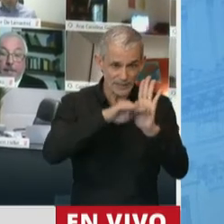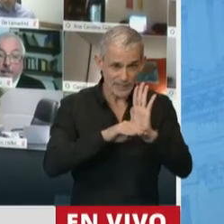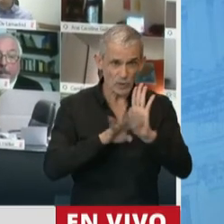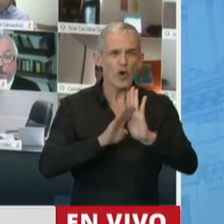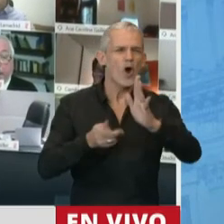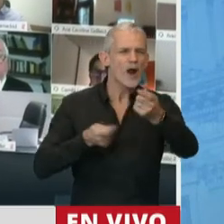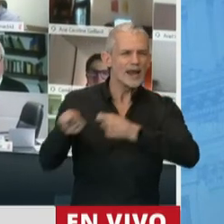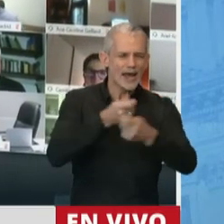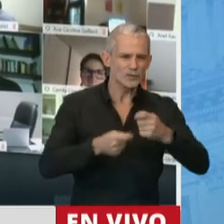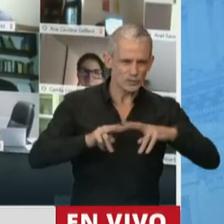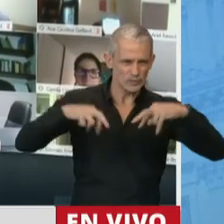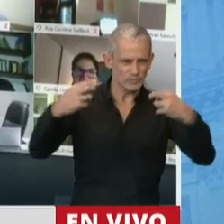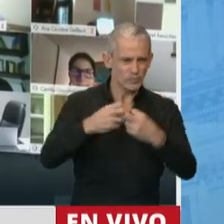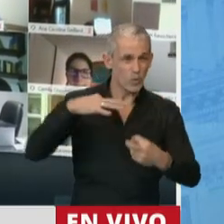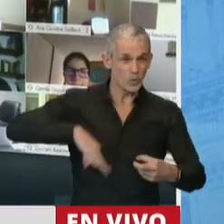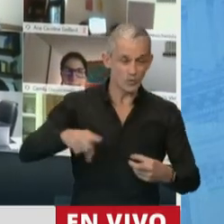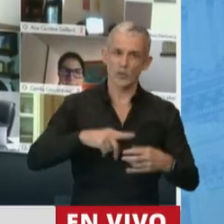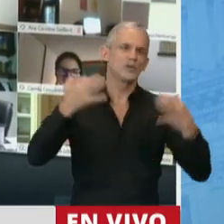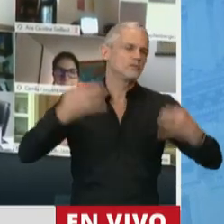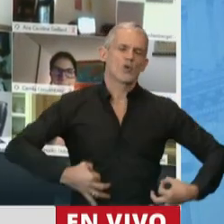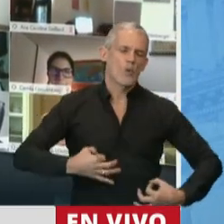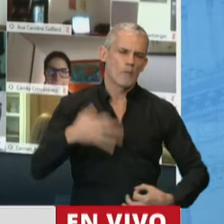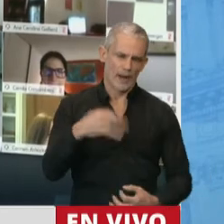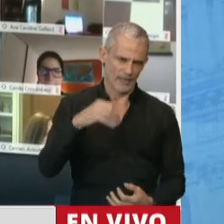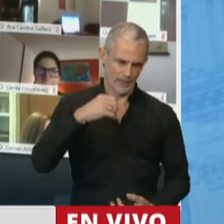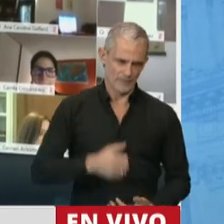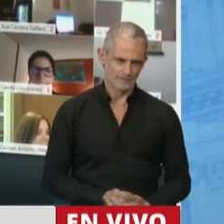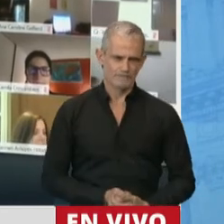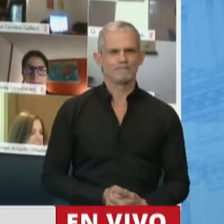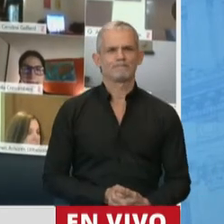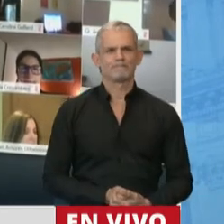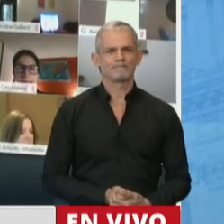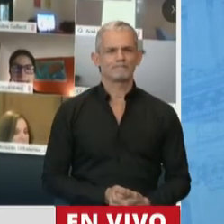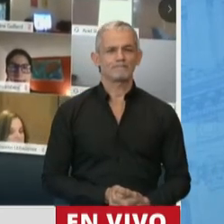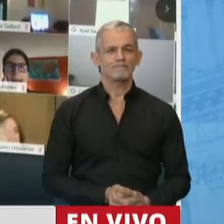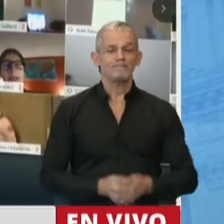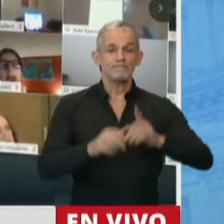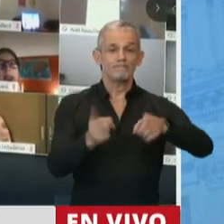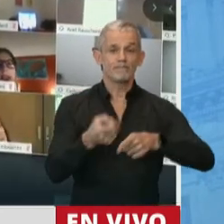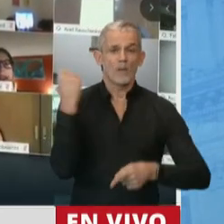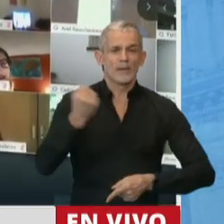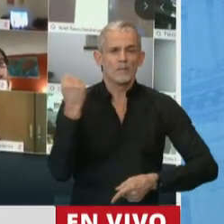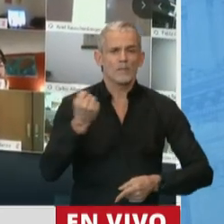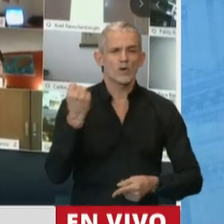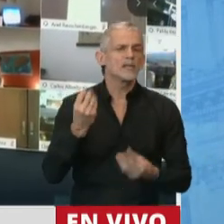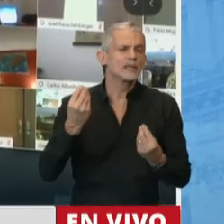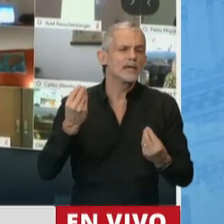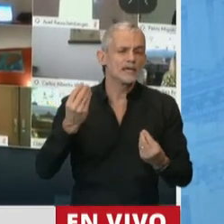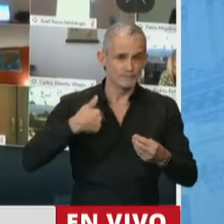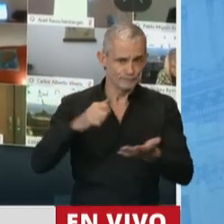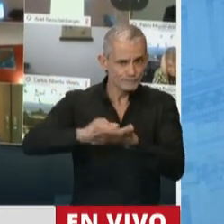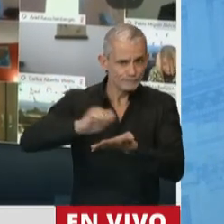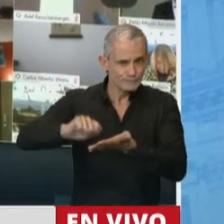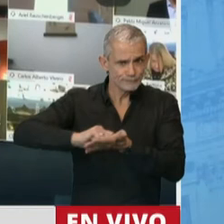negociaciones colectivas se cumpla integralmente. Otro aspecto que trabajé